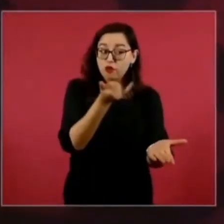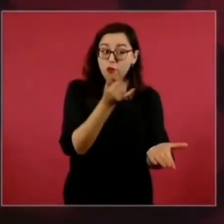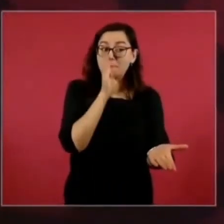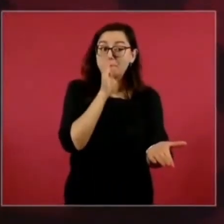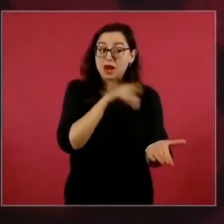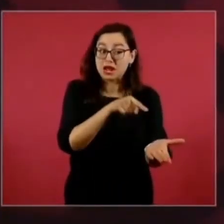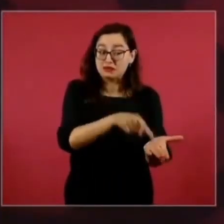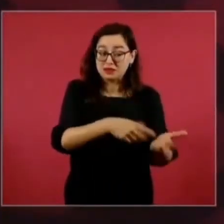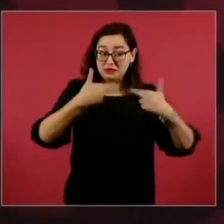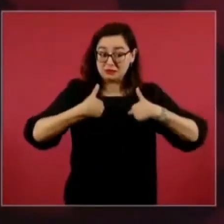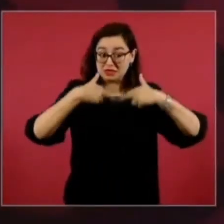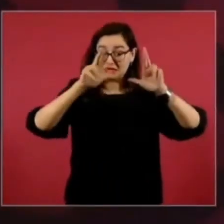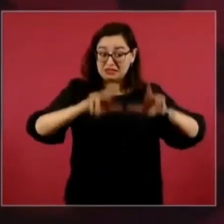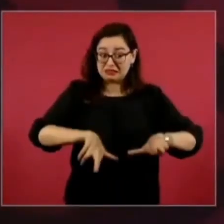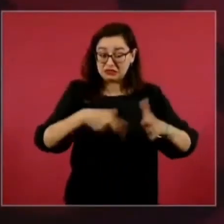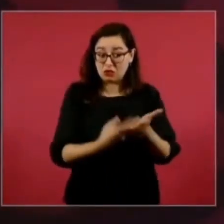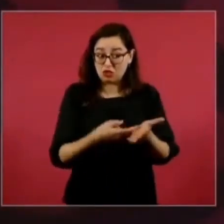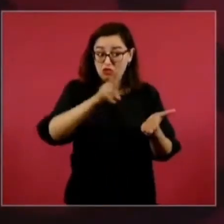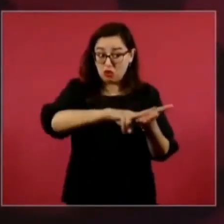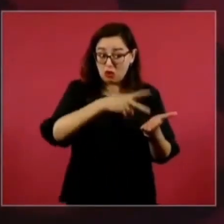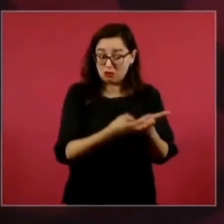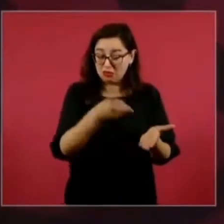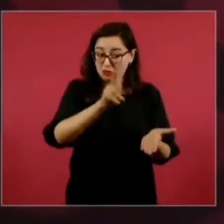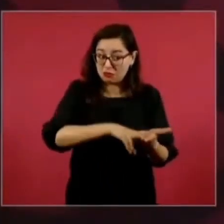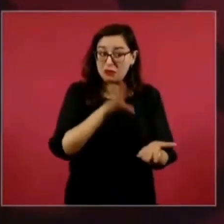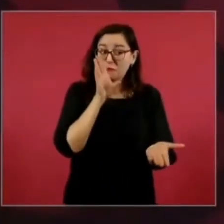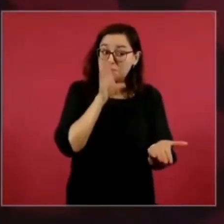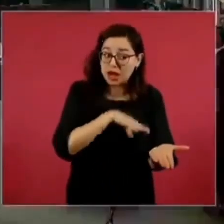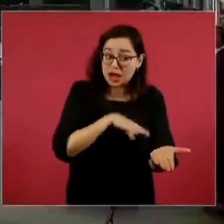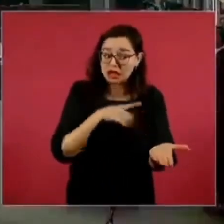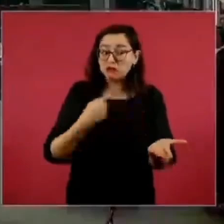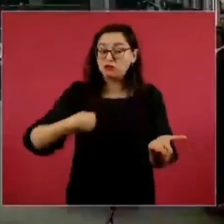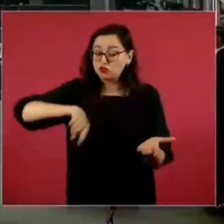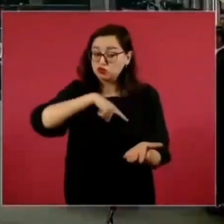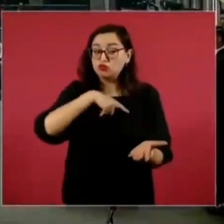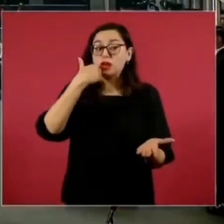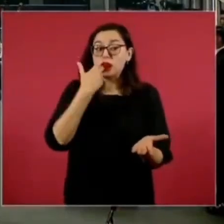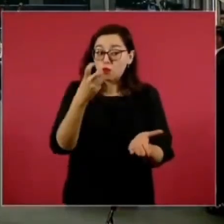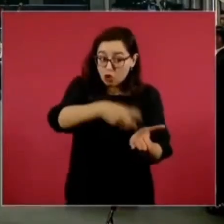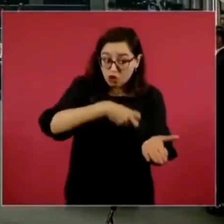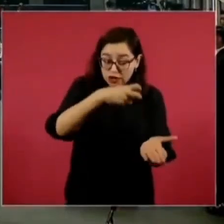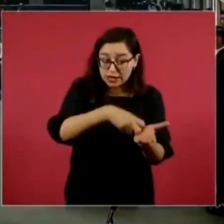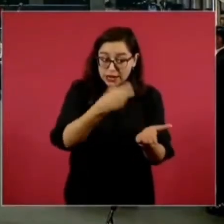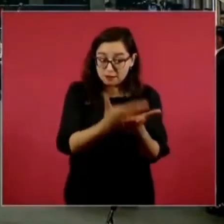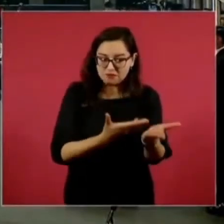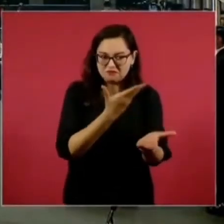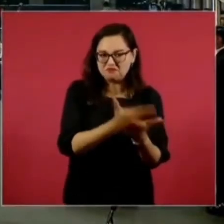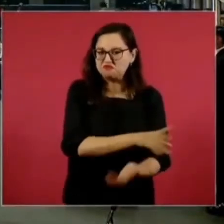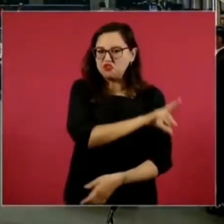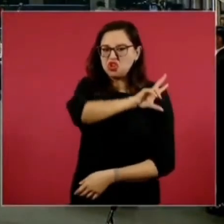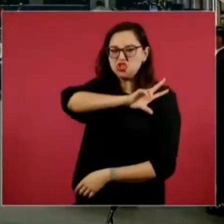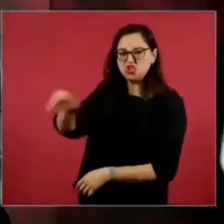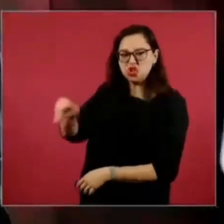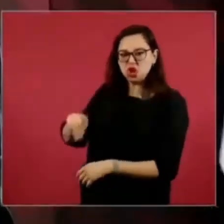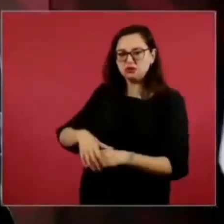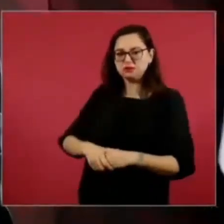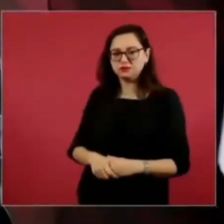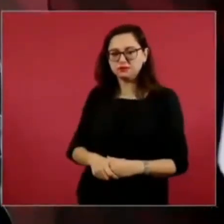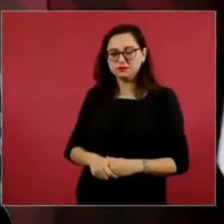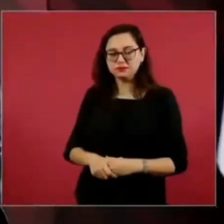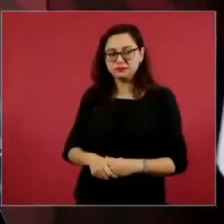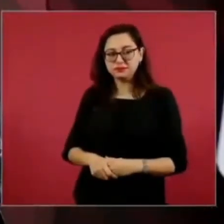¿Y qué hicieron? Votaron en contra para mantener lo que ellos